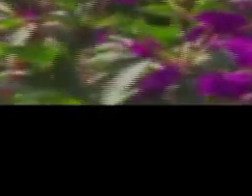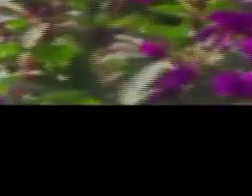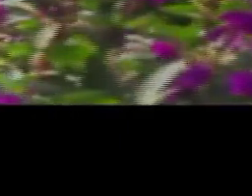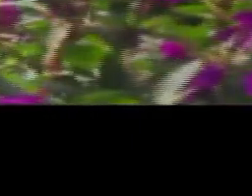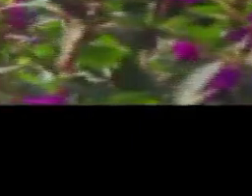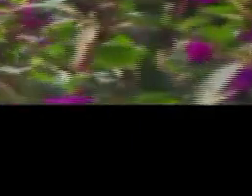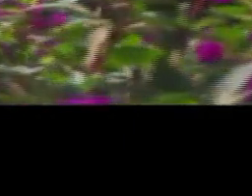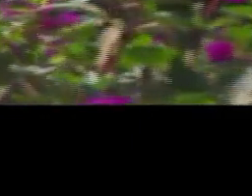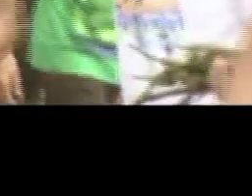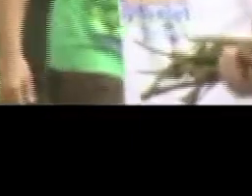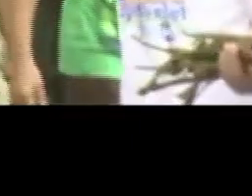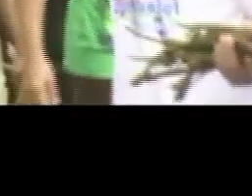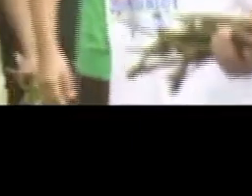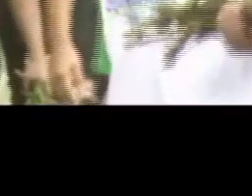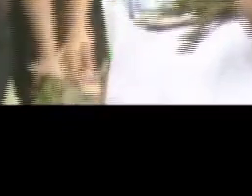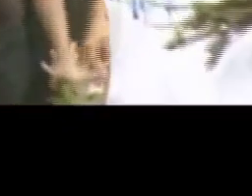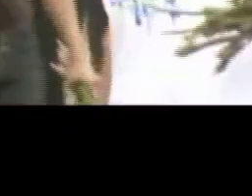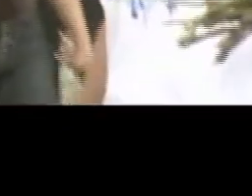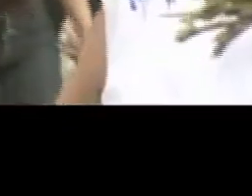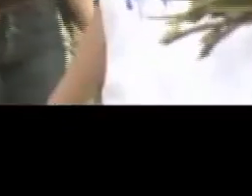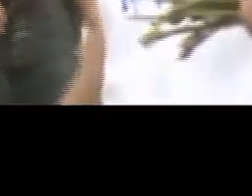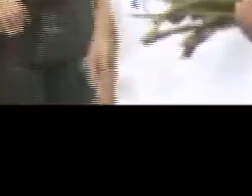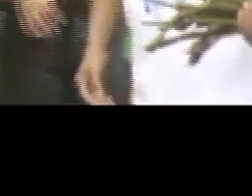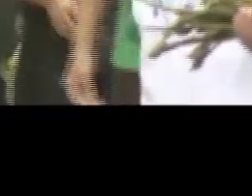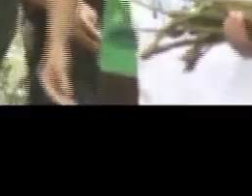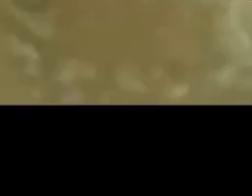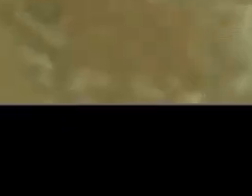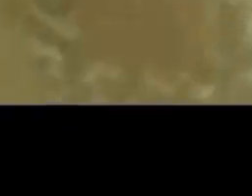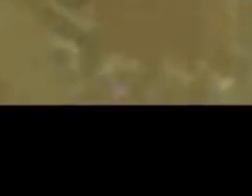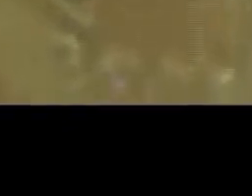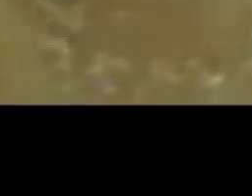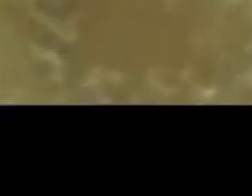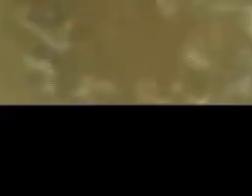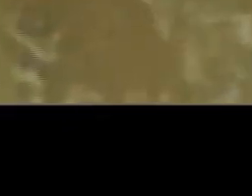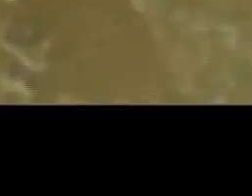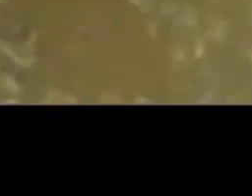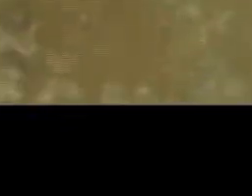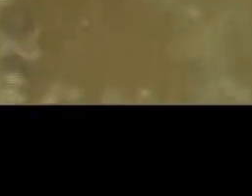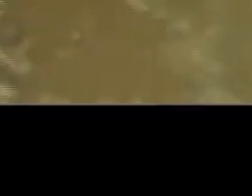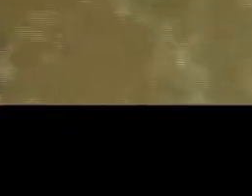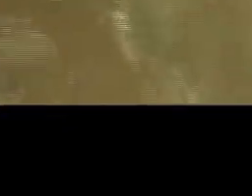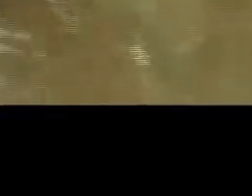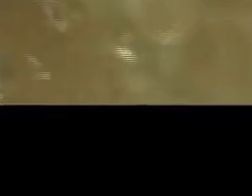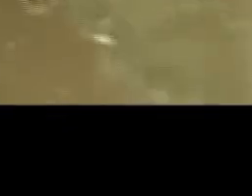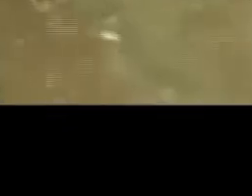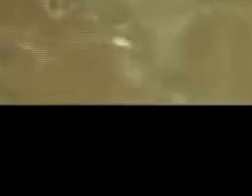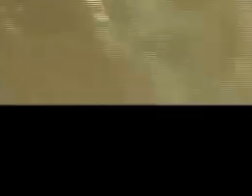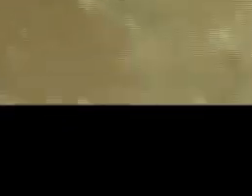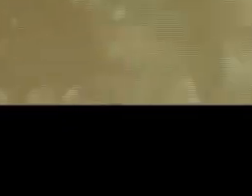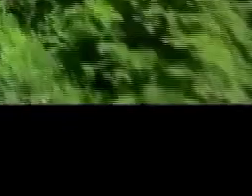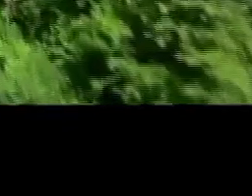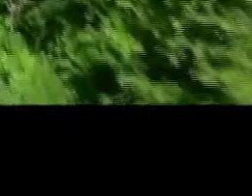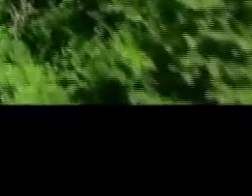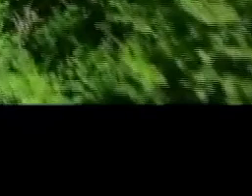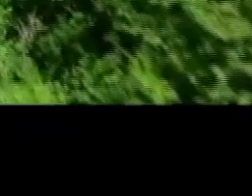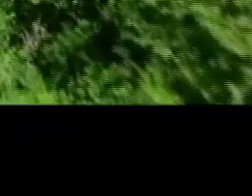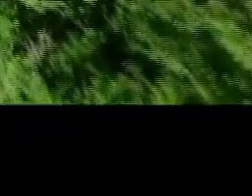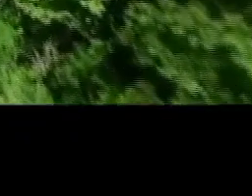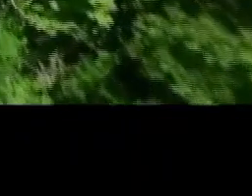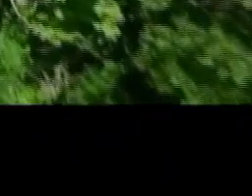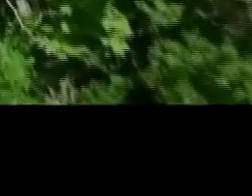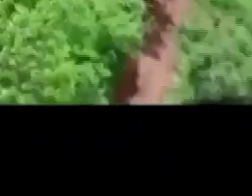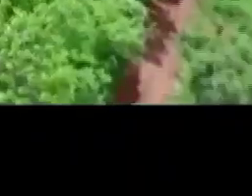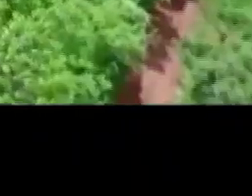Cuidemos nuestro medio ambiente, sembremos árboles, los árboles, además de producir oxígeno y embellecer nuestro entorno,